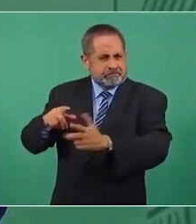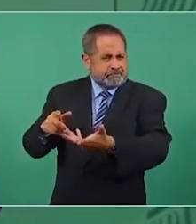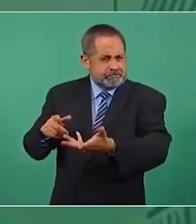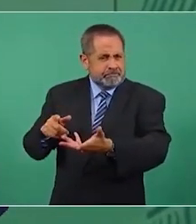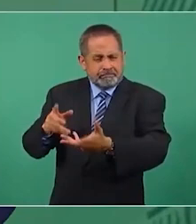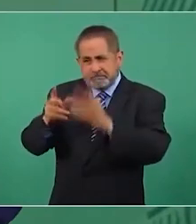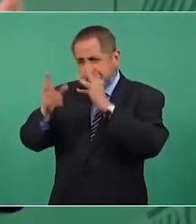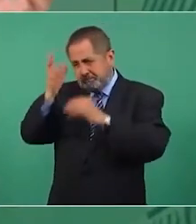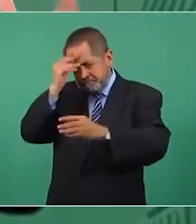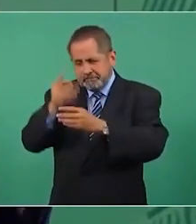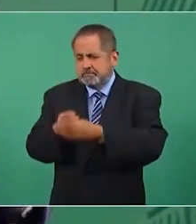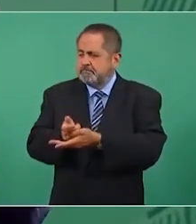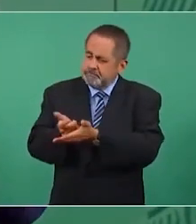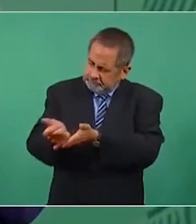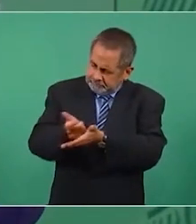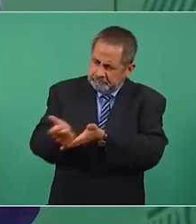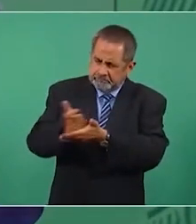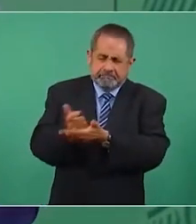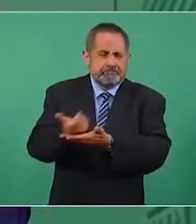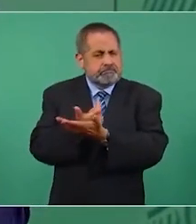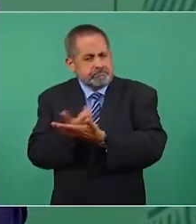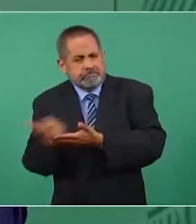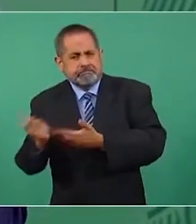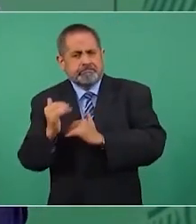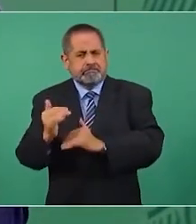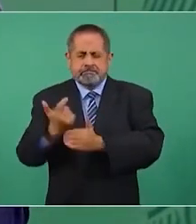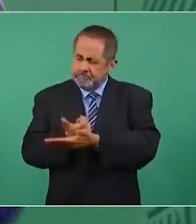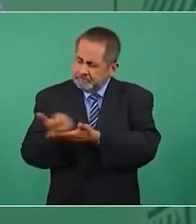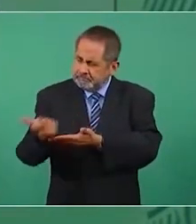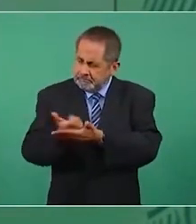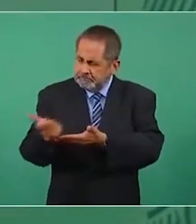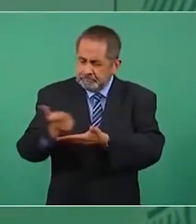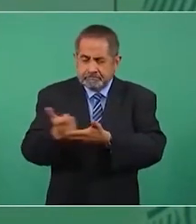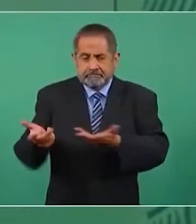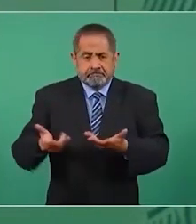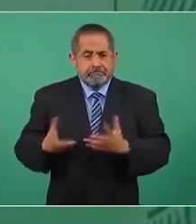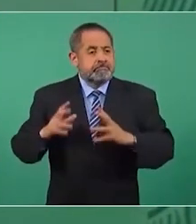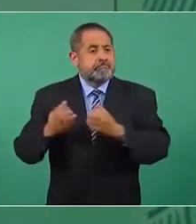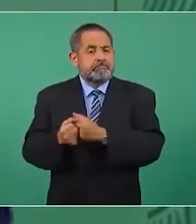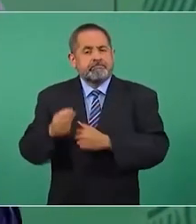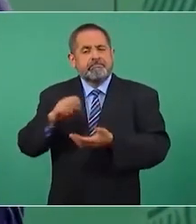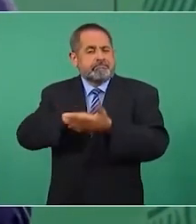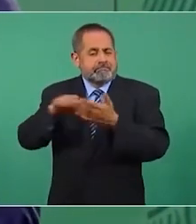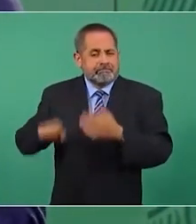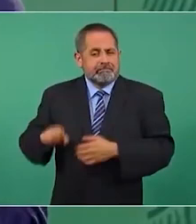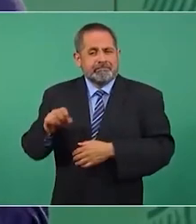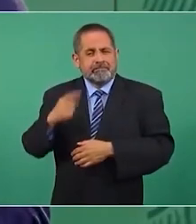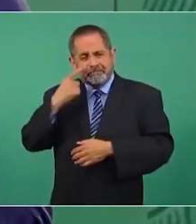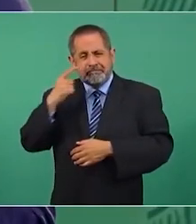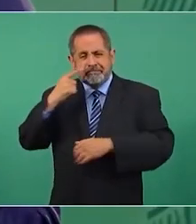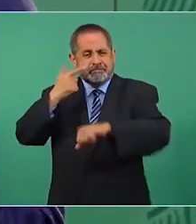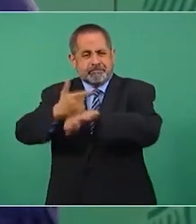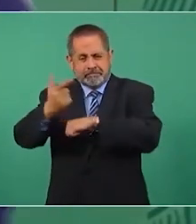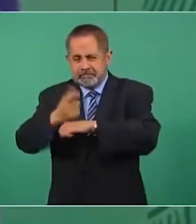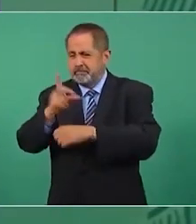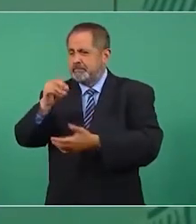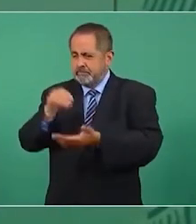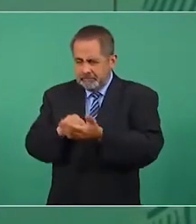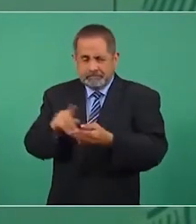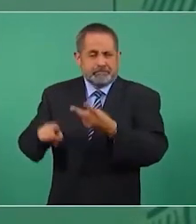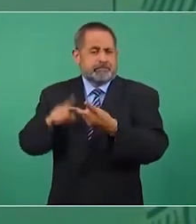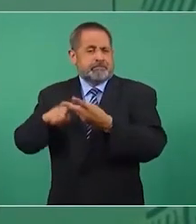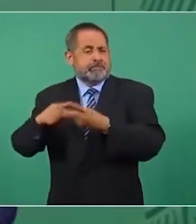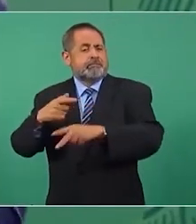que reciben un salario mínimo bueno pues 30 mil en Guatemala 30